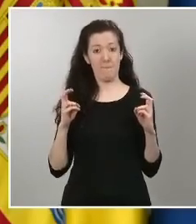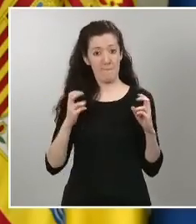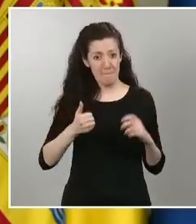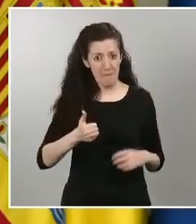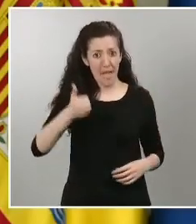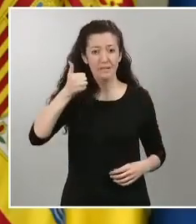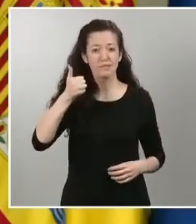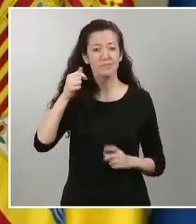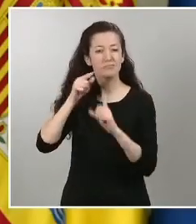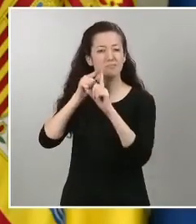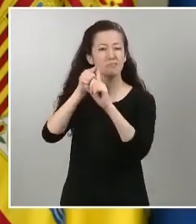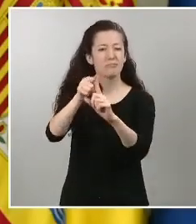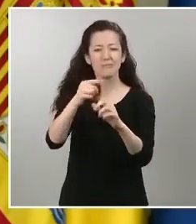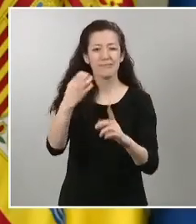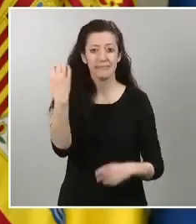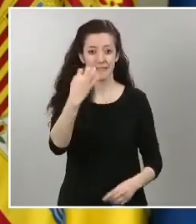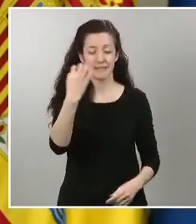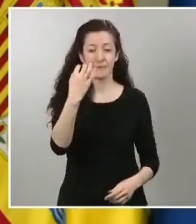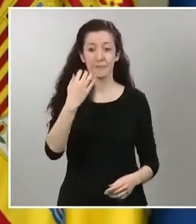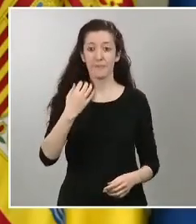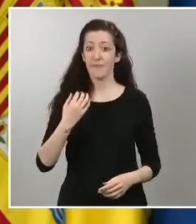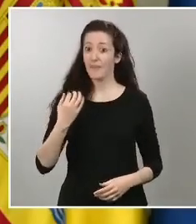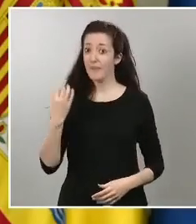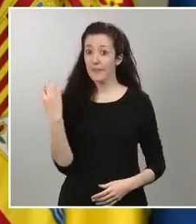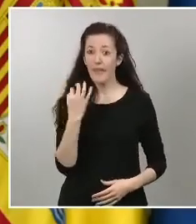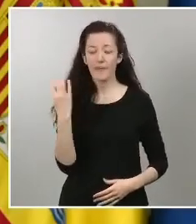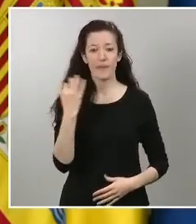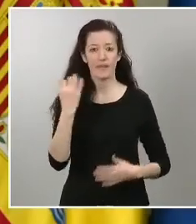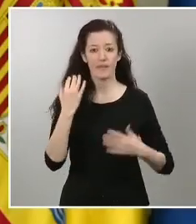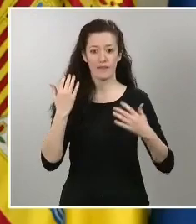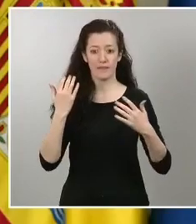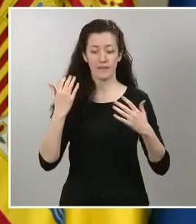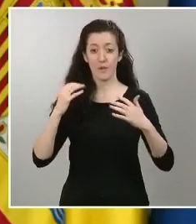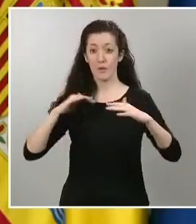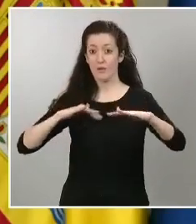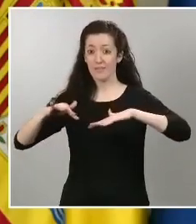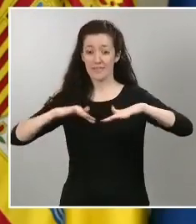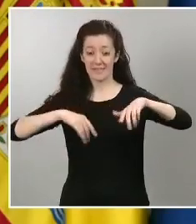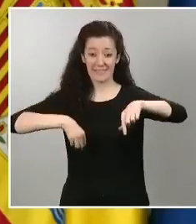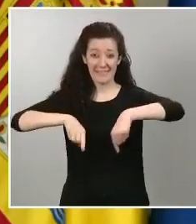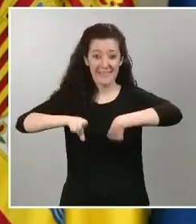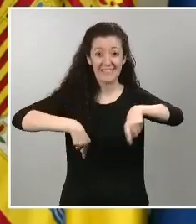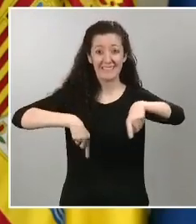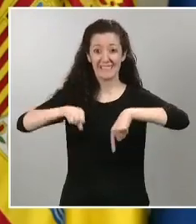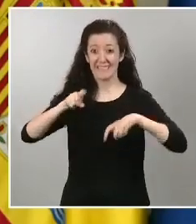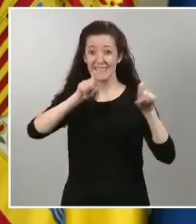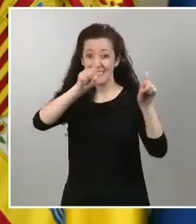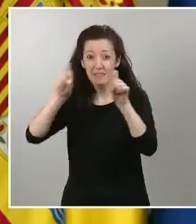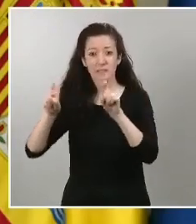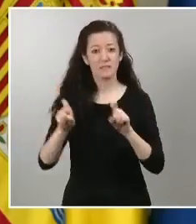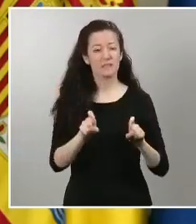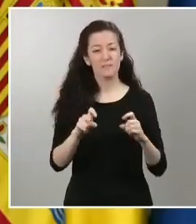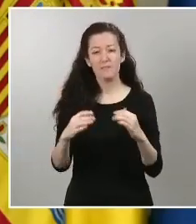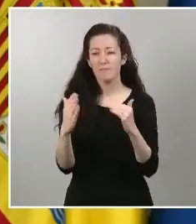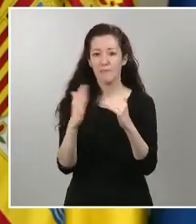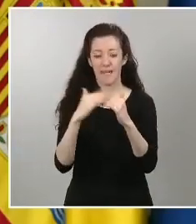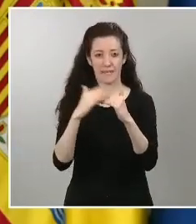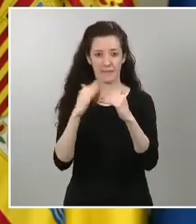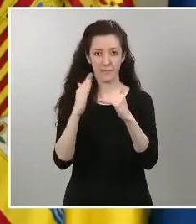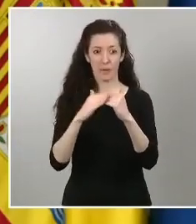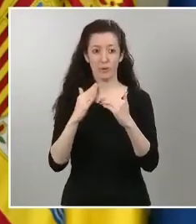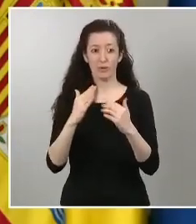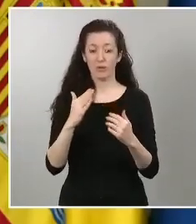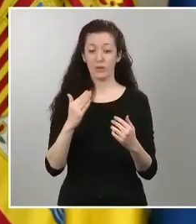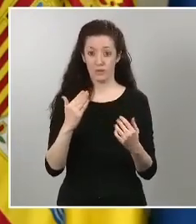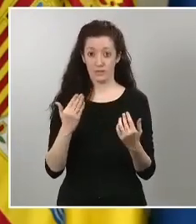que conseguir una movilidad absolutamente reducida una movilidad que tenga que ver con la conversión de todos los